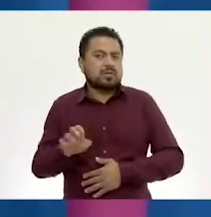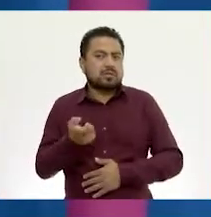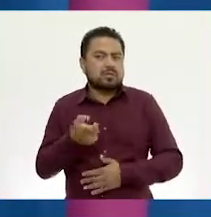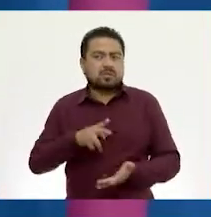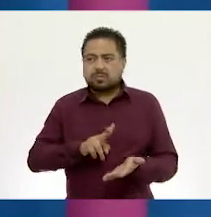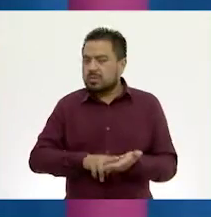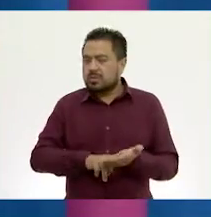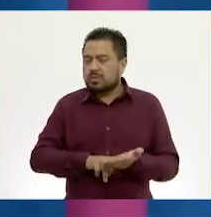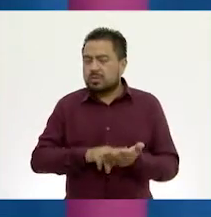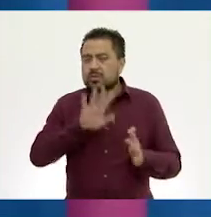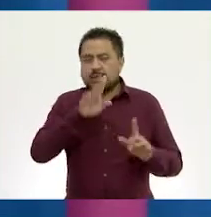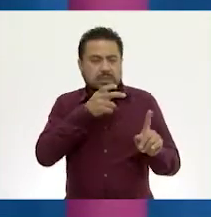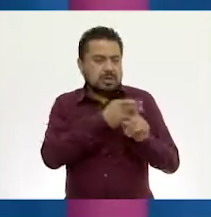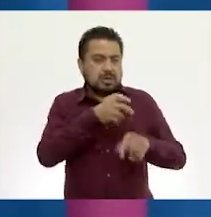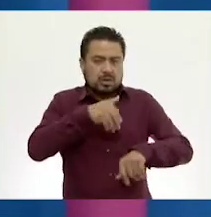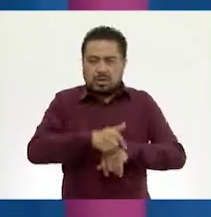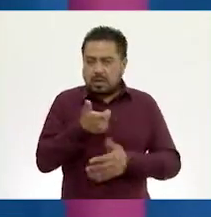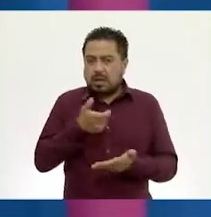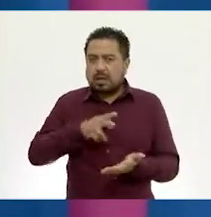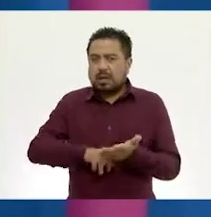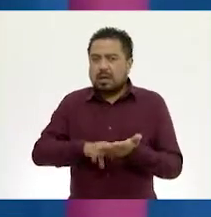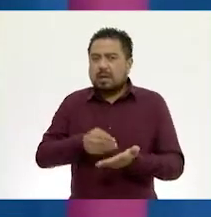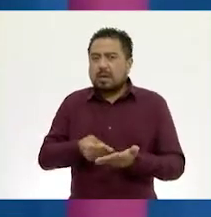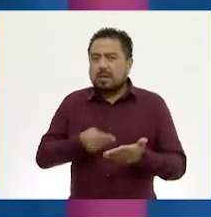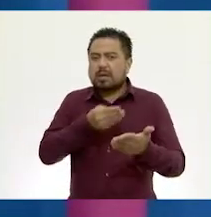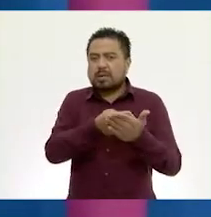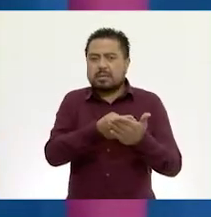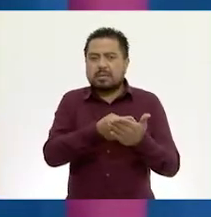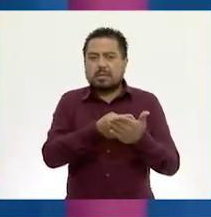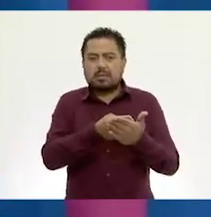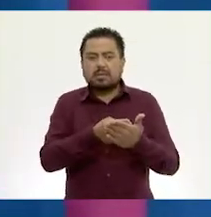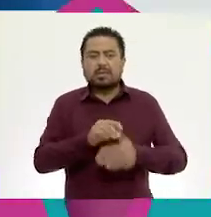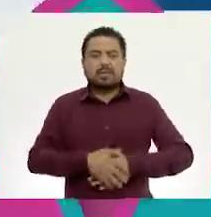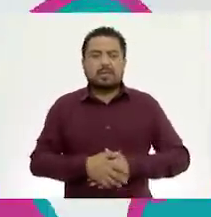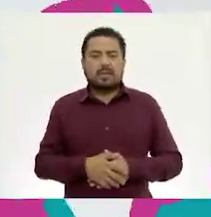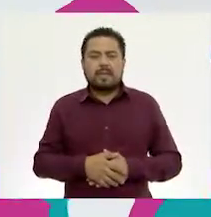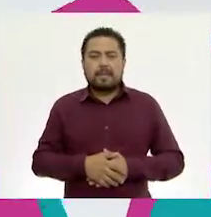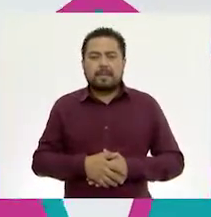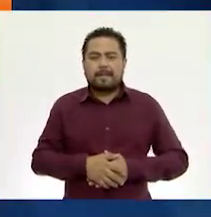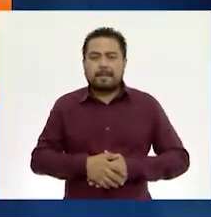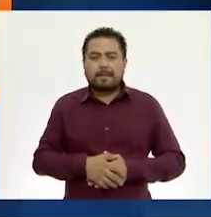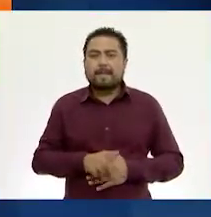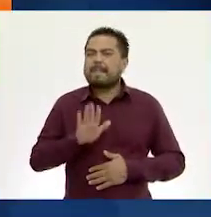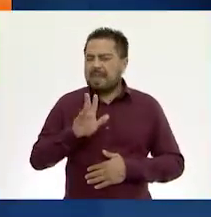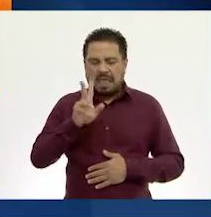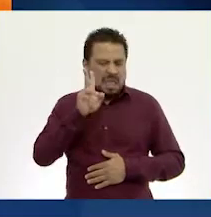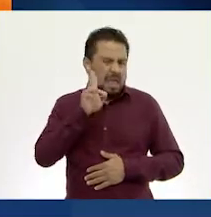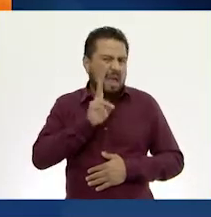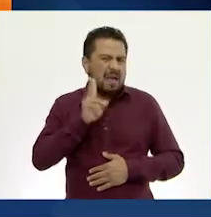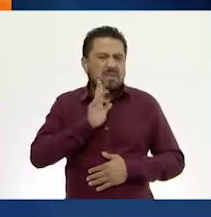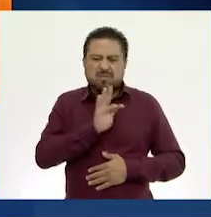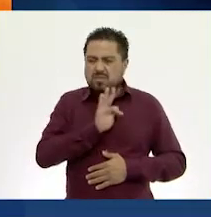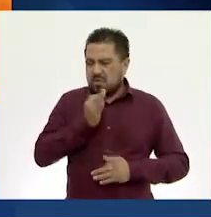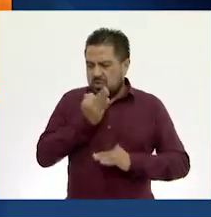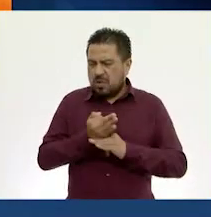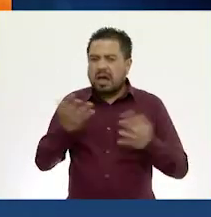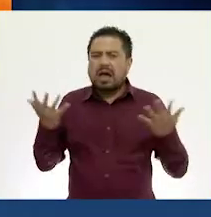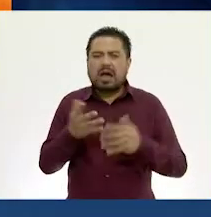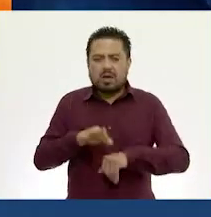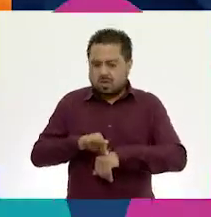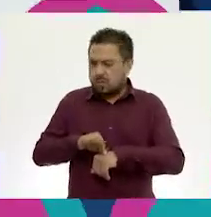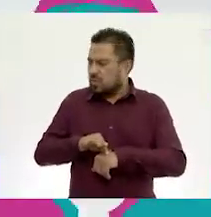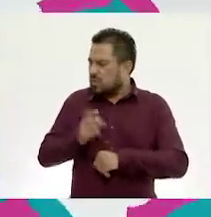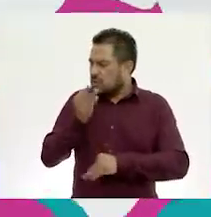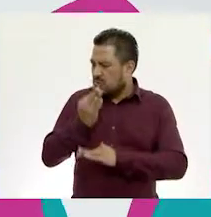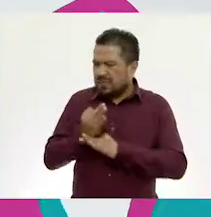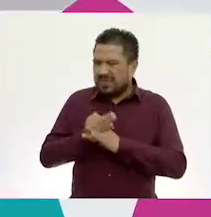pesos y esta cantidad pues ya no alcanza para pagar el recibo que debe. A ver, vamos a ver qué podemos hacer para comprobar esto